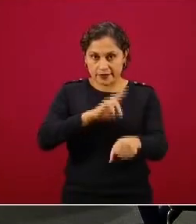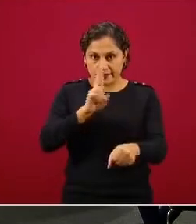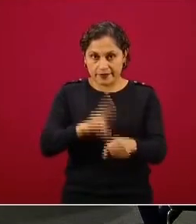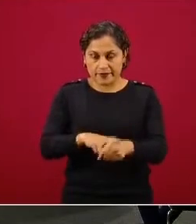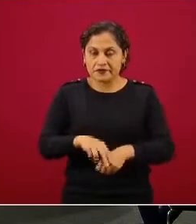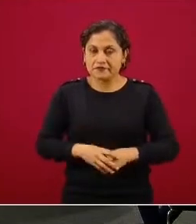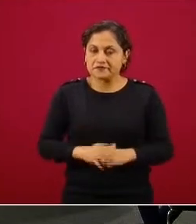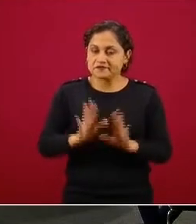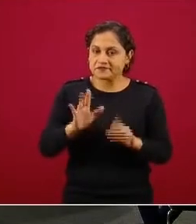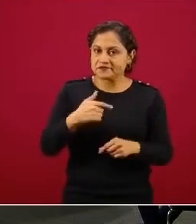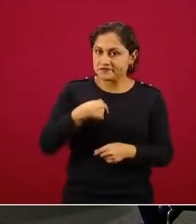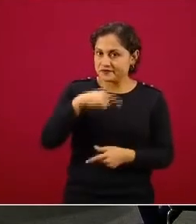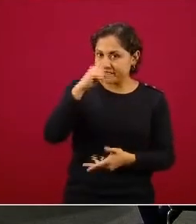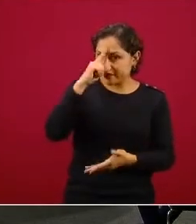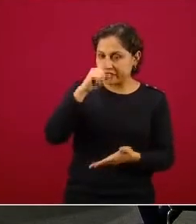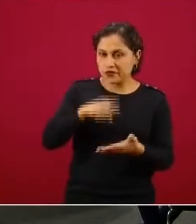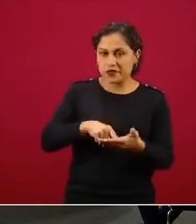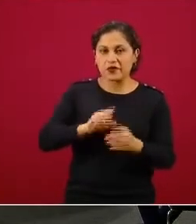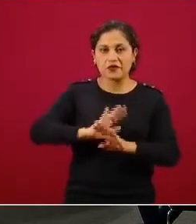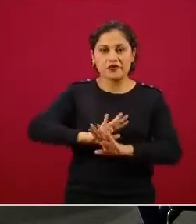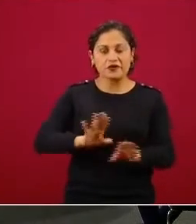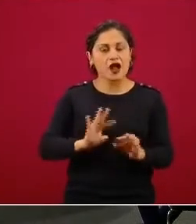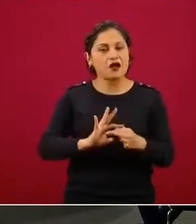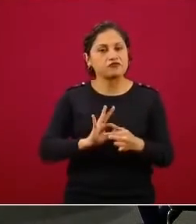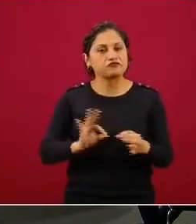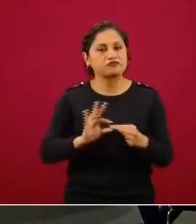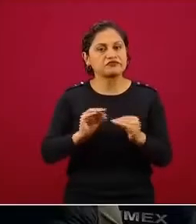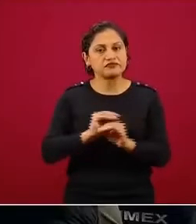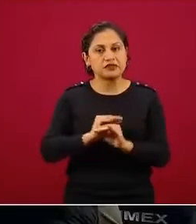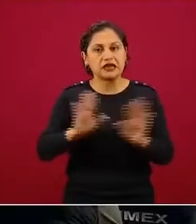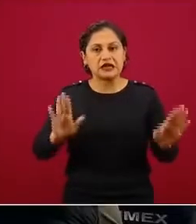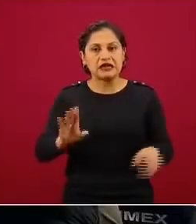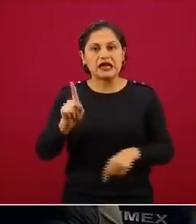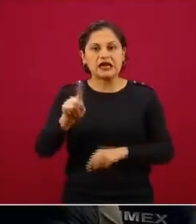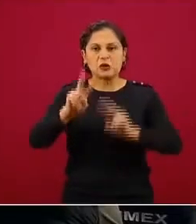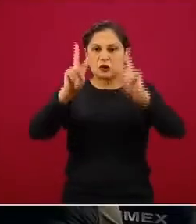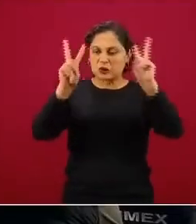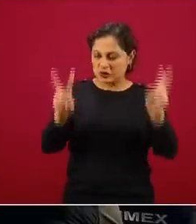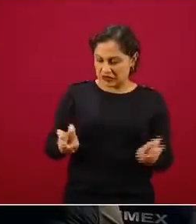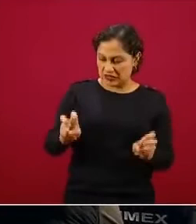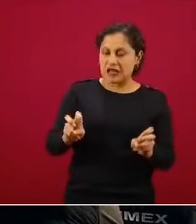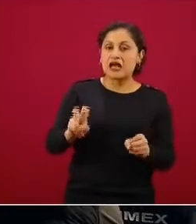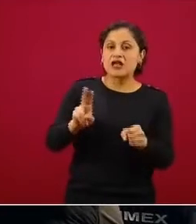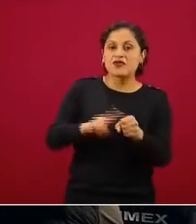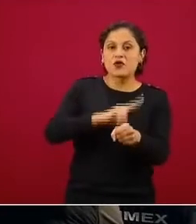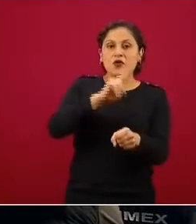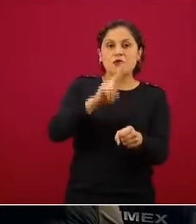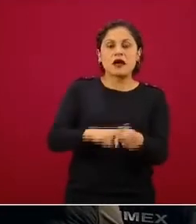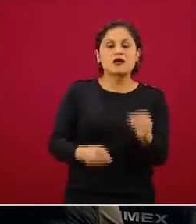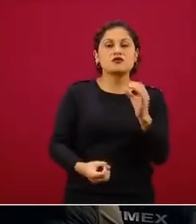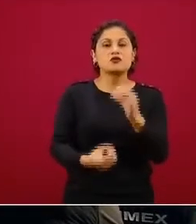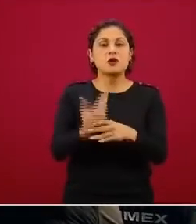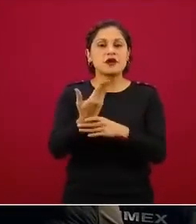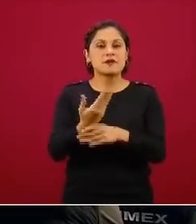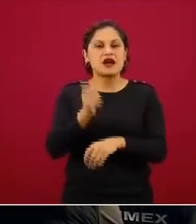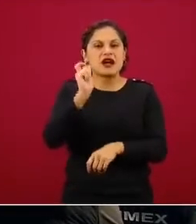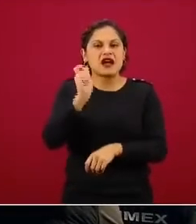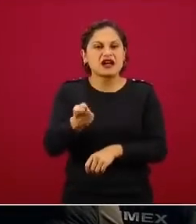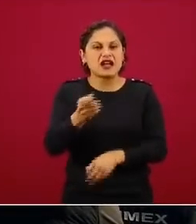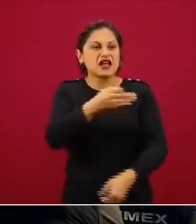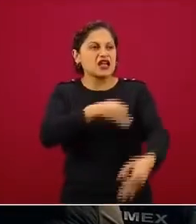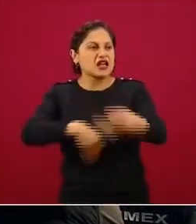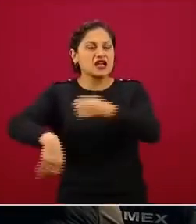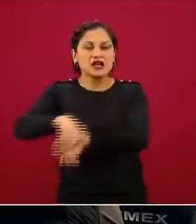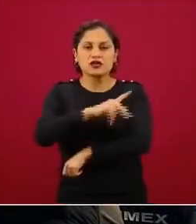sido muy claro el mensaje que la nueva normalidad no significa que todos tenemos que regresar a nuestra vida cotidiana